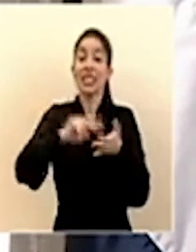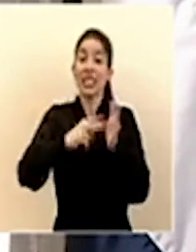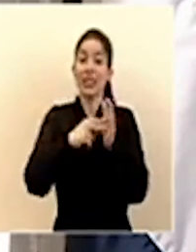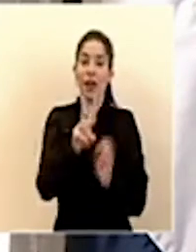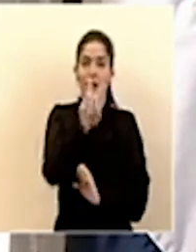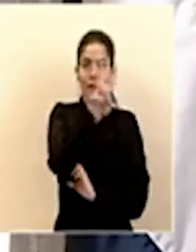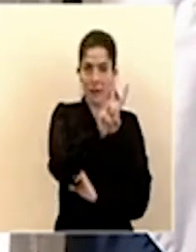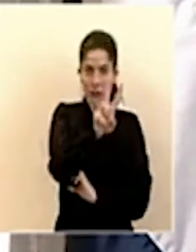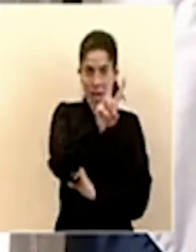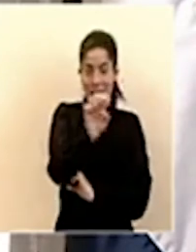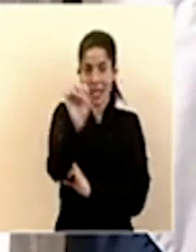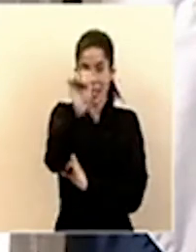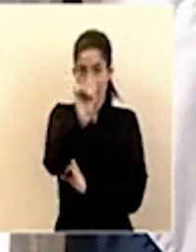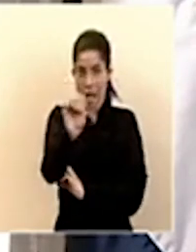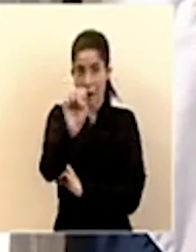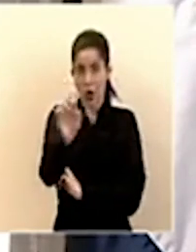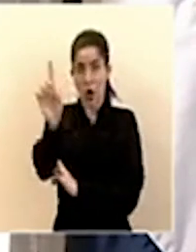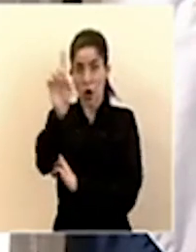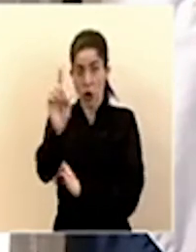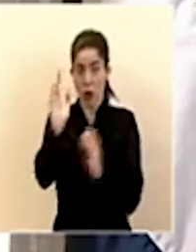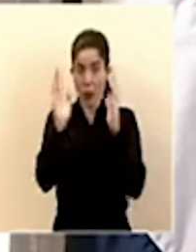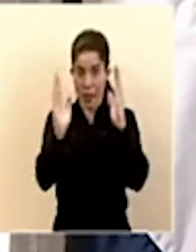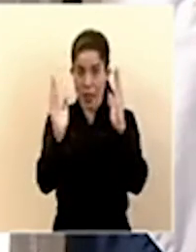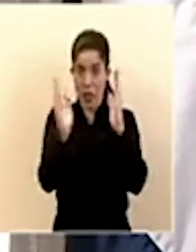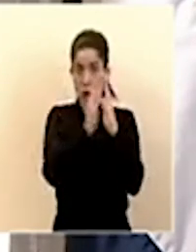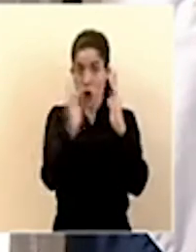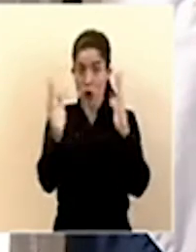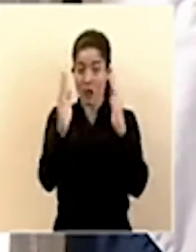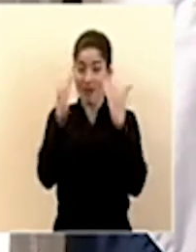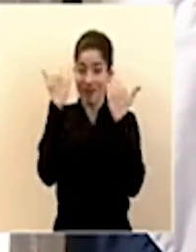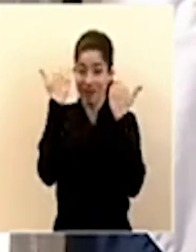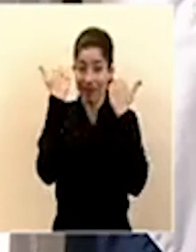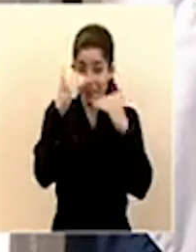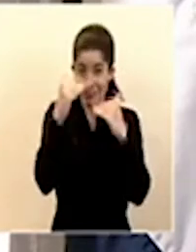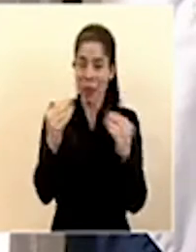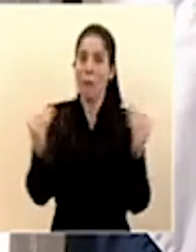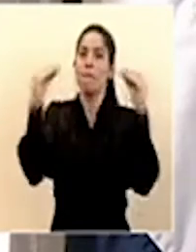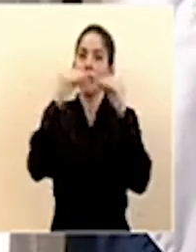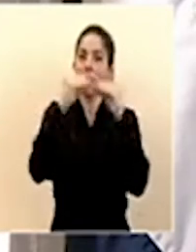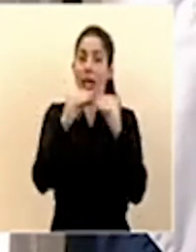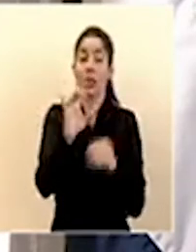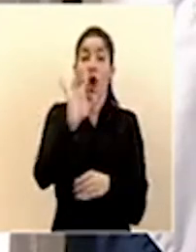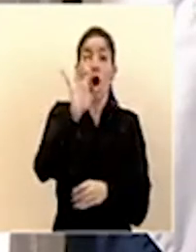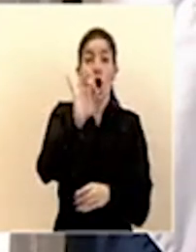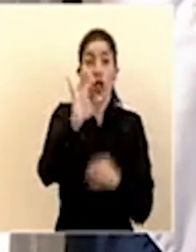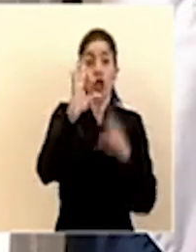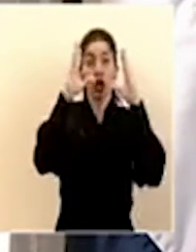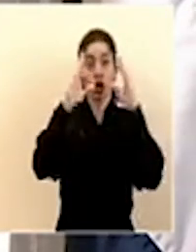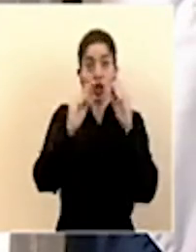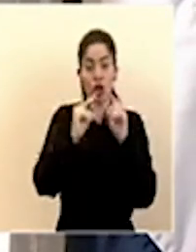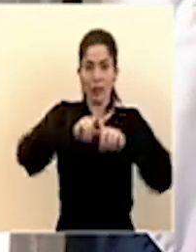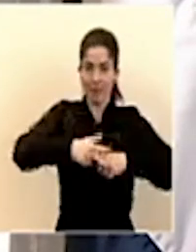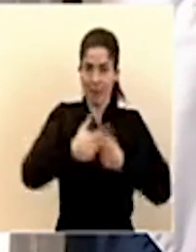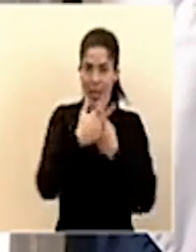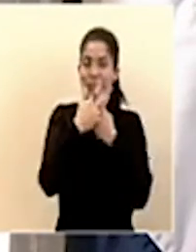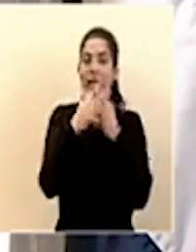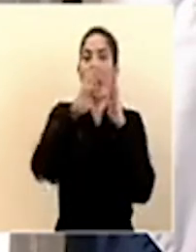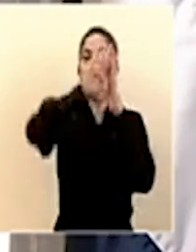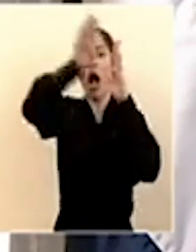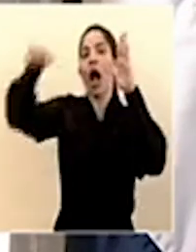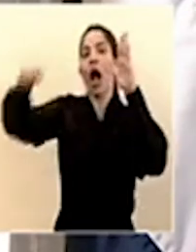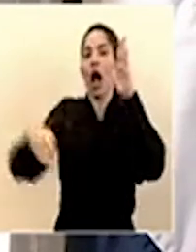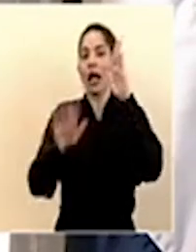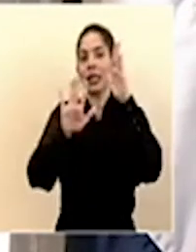viernes sábado y domingo la restricción se va a ampliar de las 8 de la noche a las 5 de la